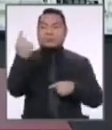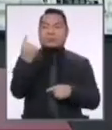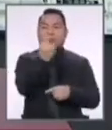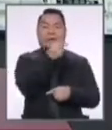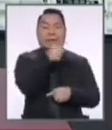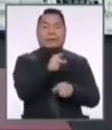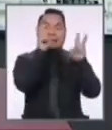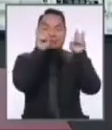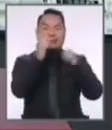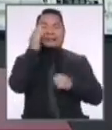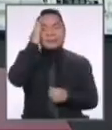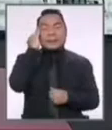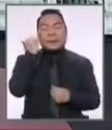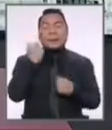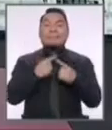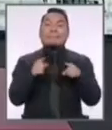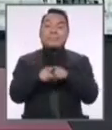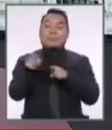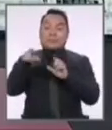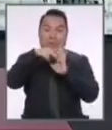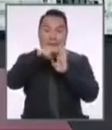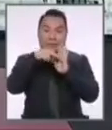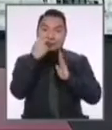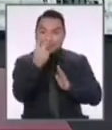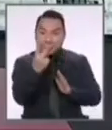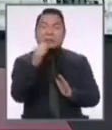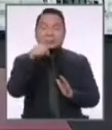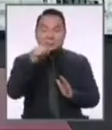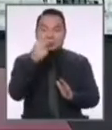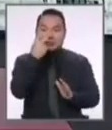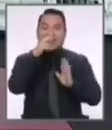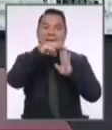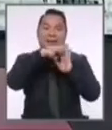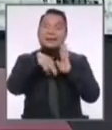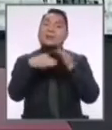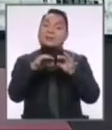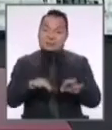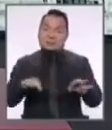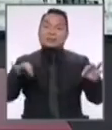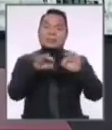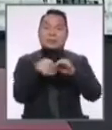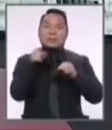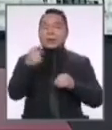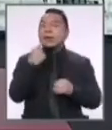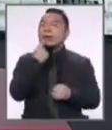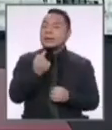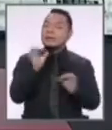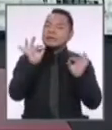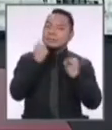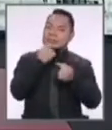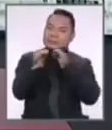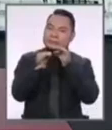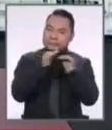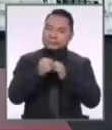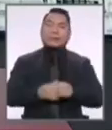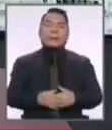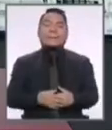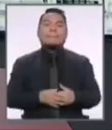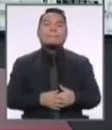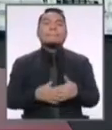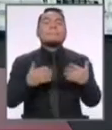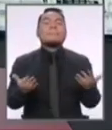vista sobre ese tema. Pero vamos también por las reglas del Por las reglas del debate que también es muy importante precisarlo, Pedro, efectivamente.